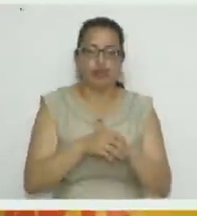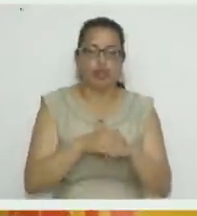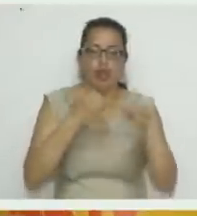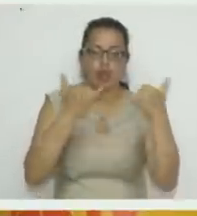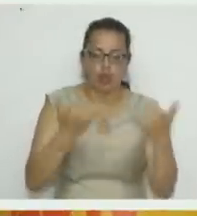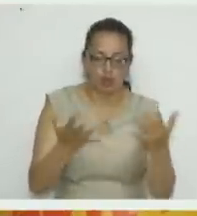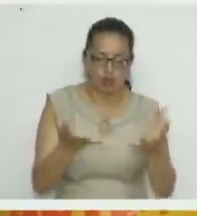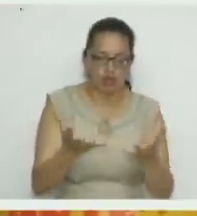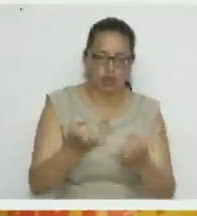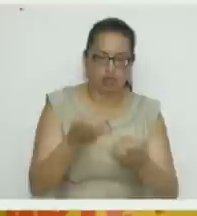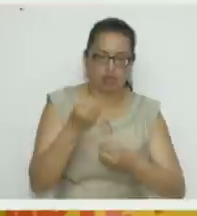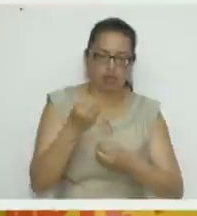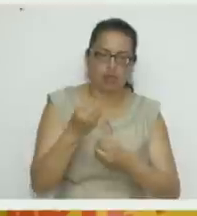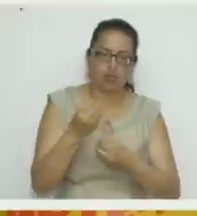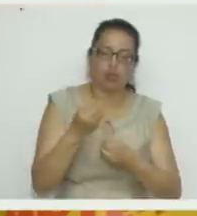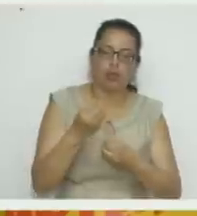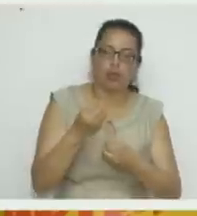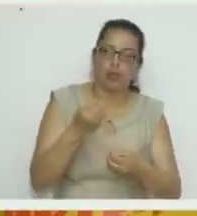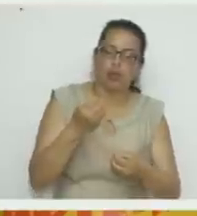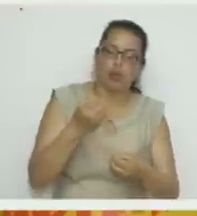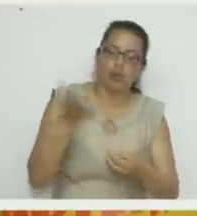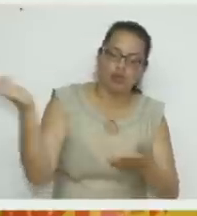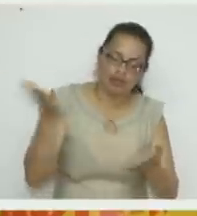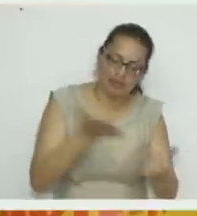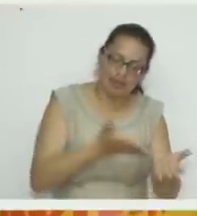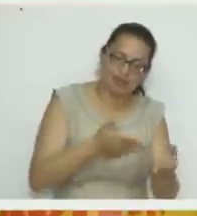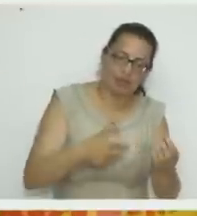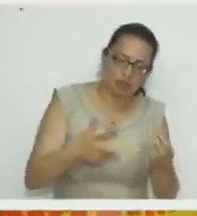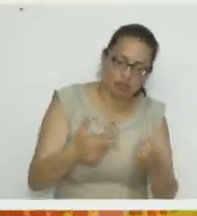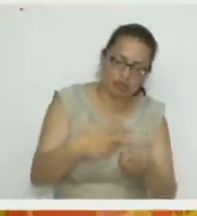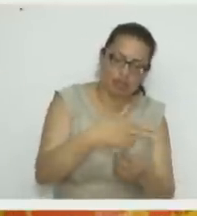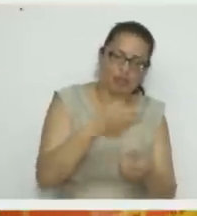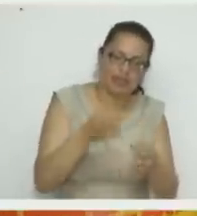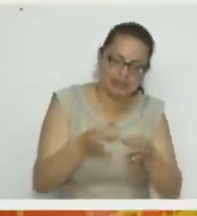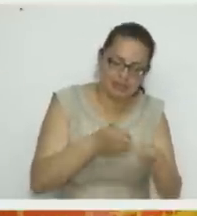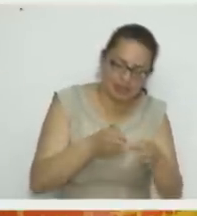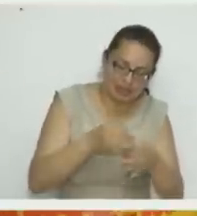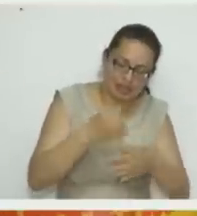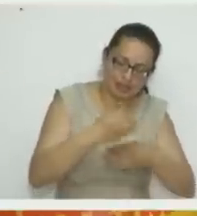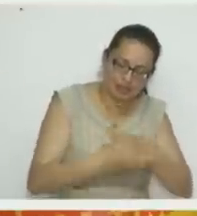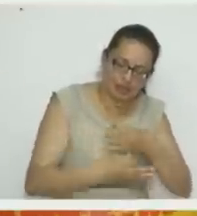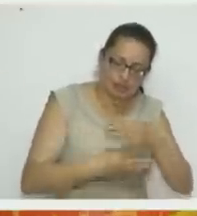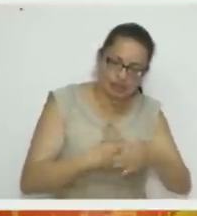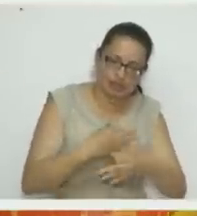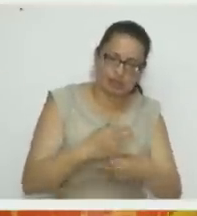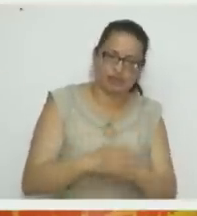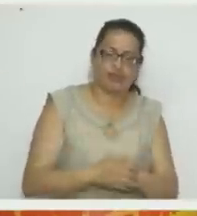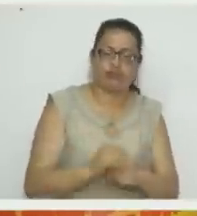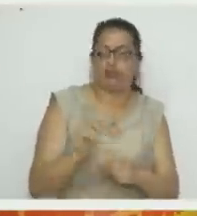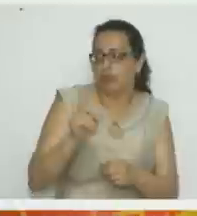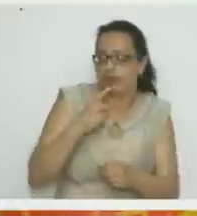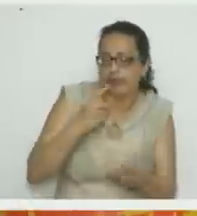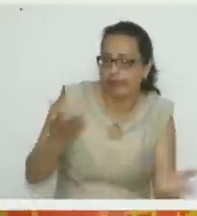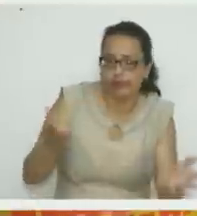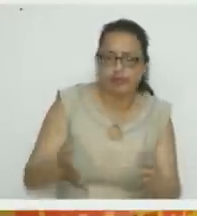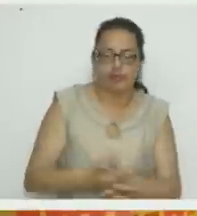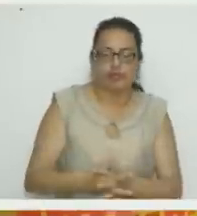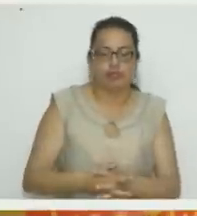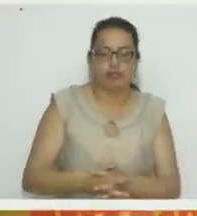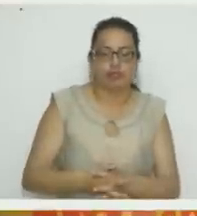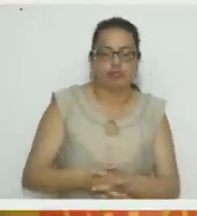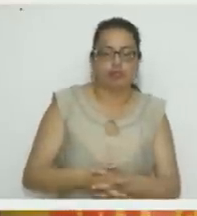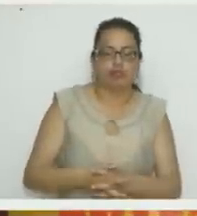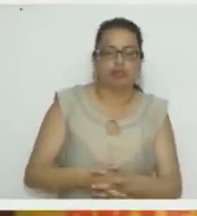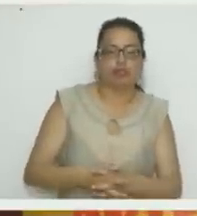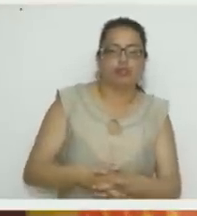de traer todo para explicar paso a paso. Y es fácil. Pues el manejo del